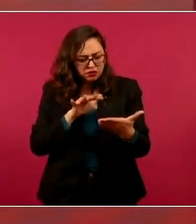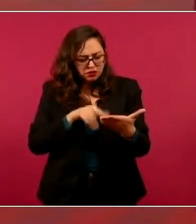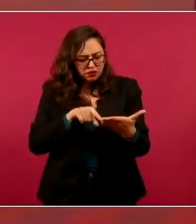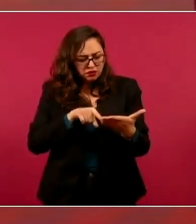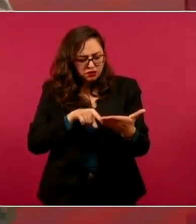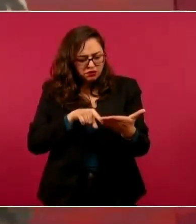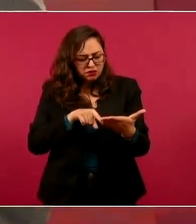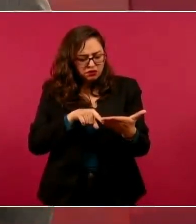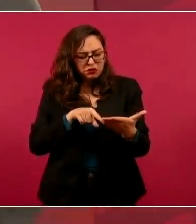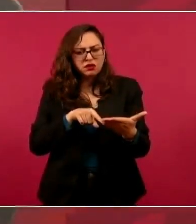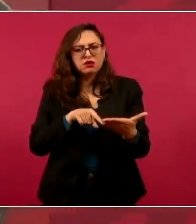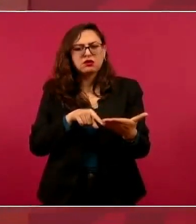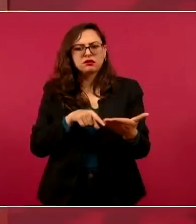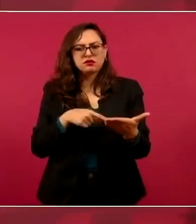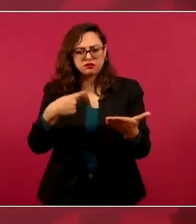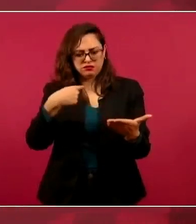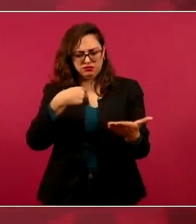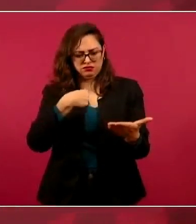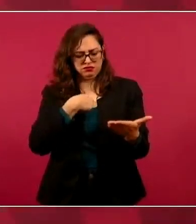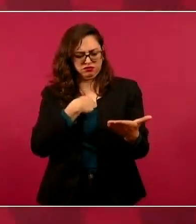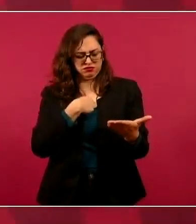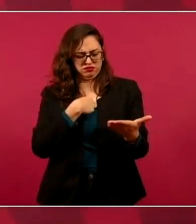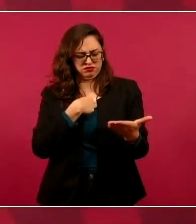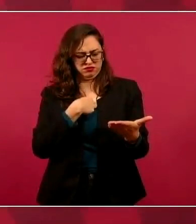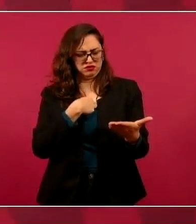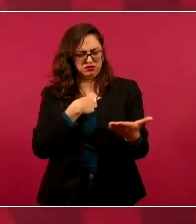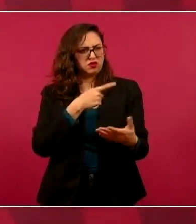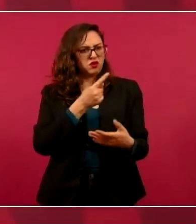a expropiar Televisa.